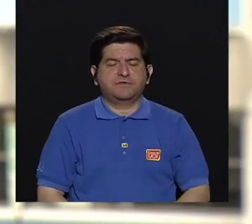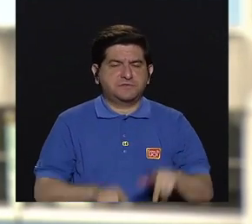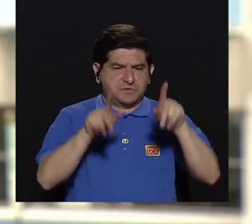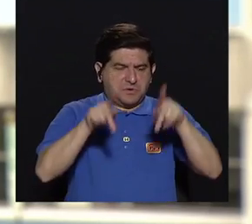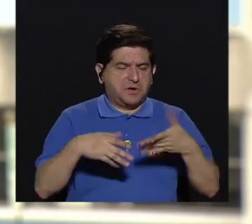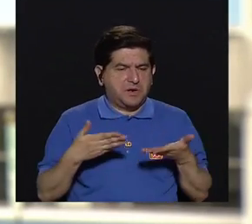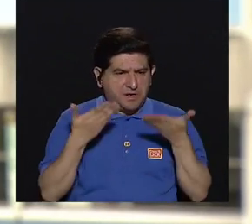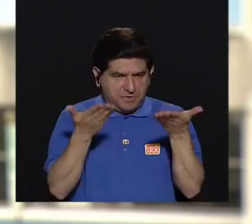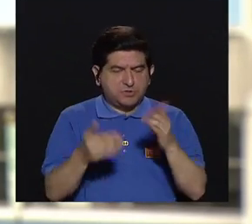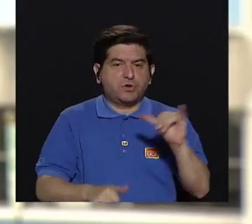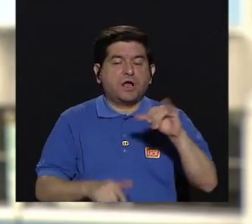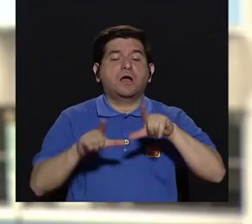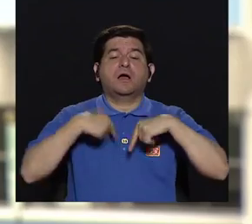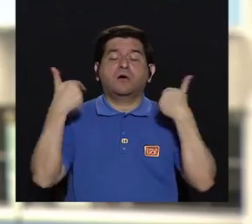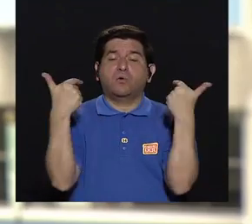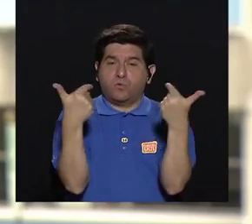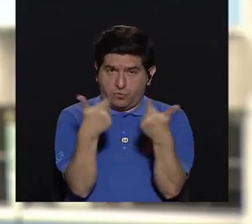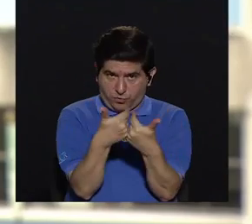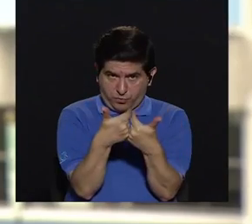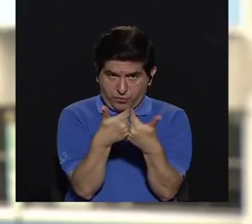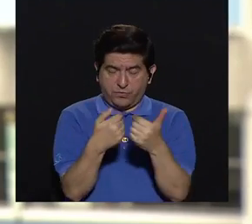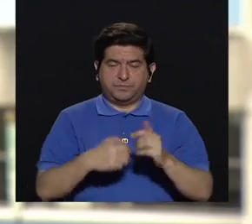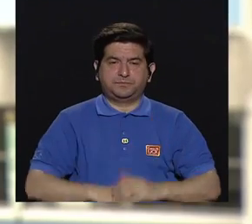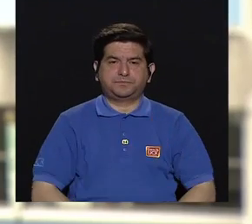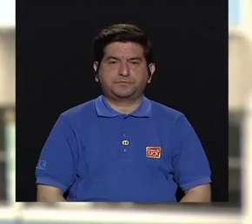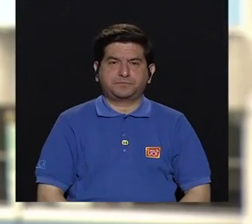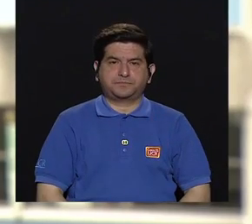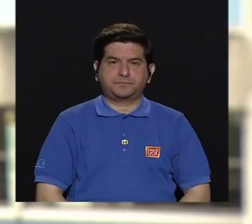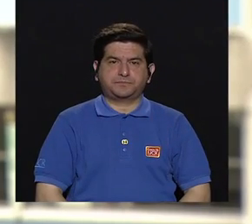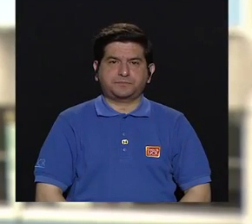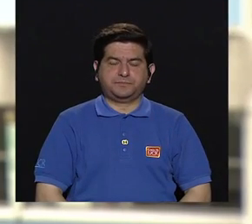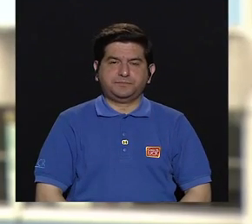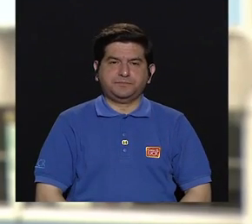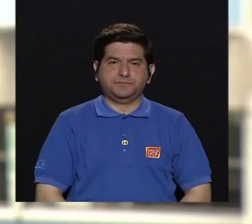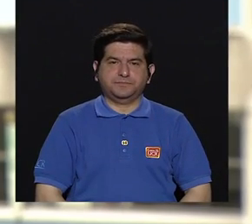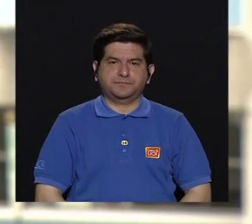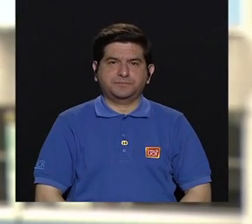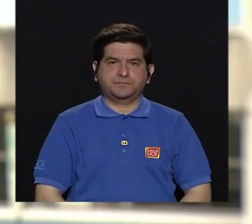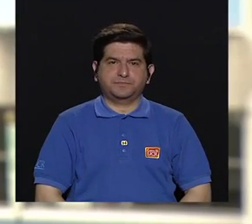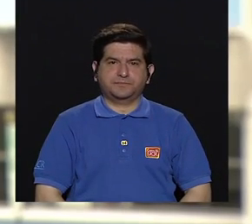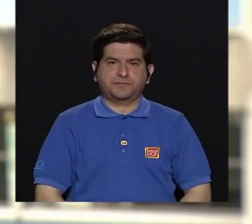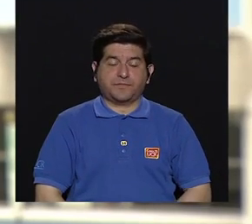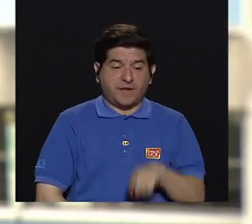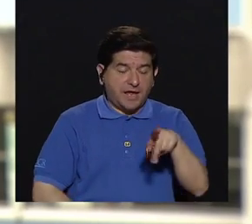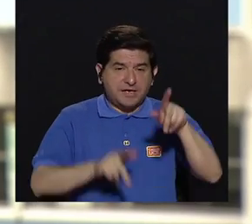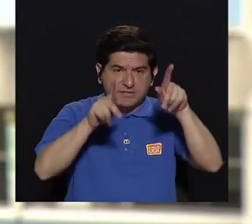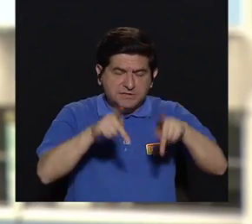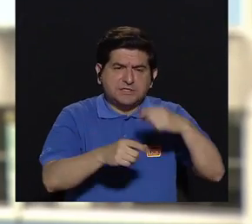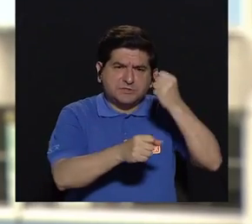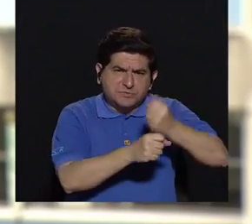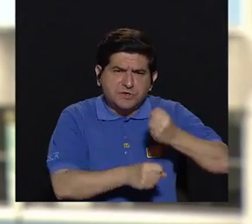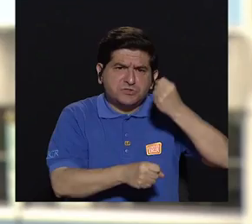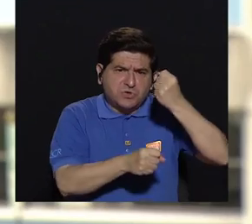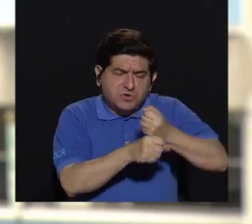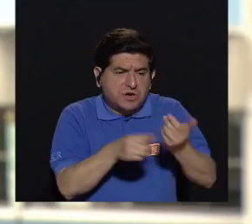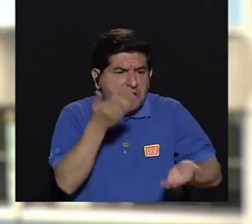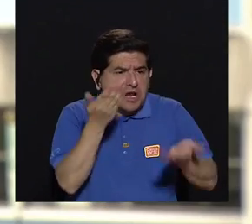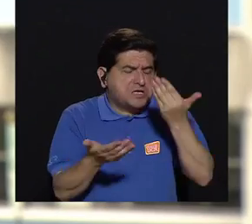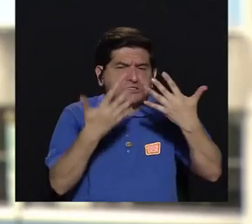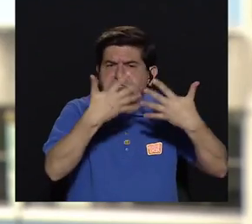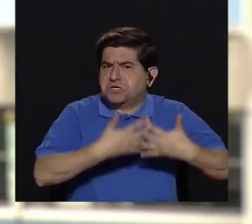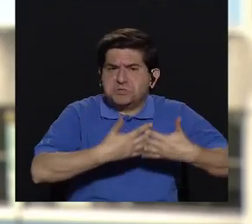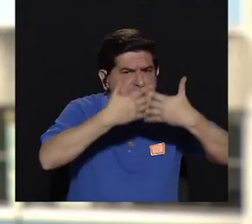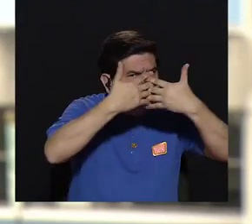personal y grupal de las personas que trabajan, ya